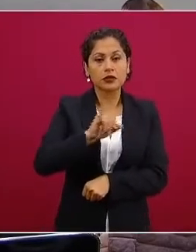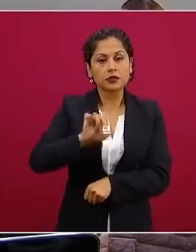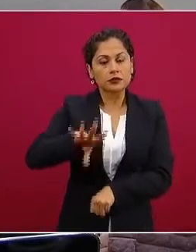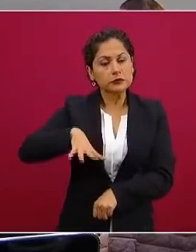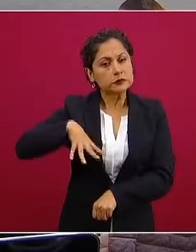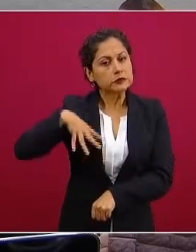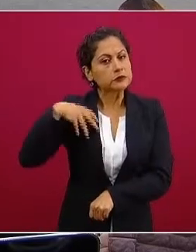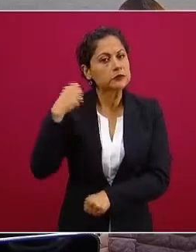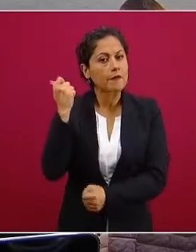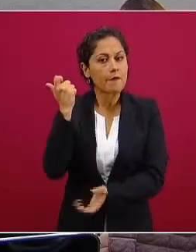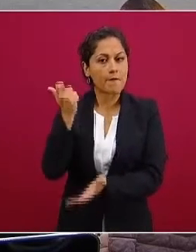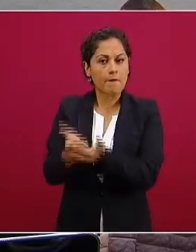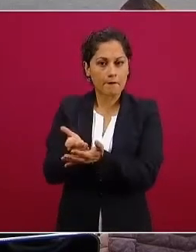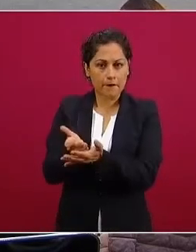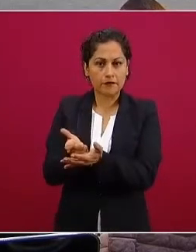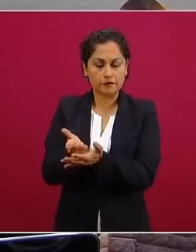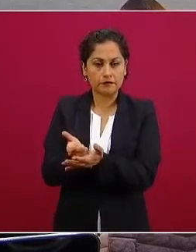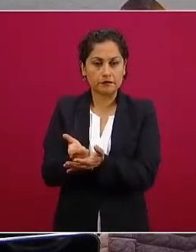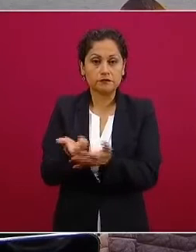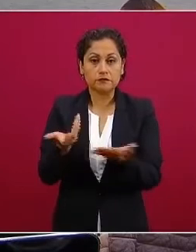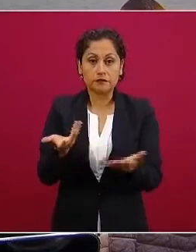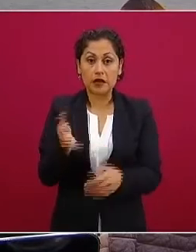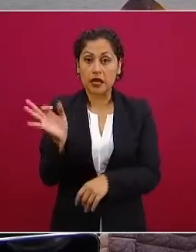que terminemos el mes